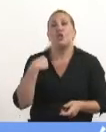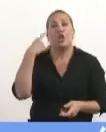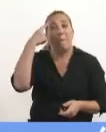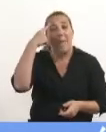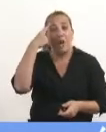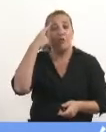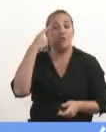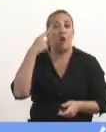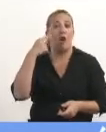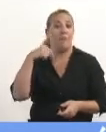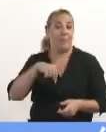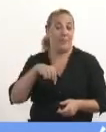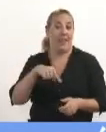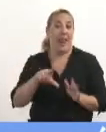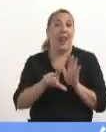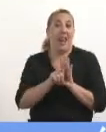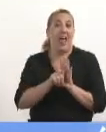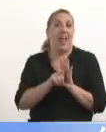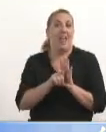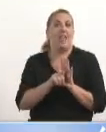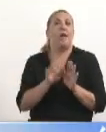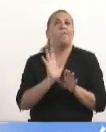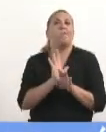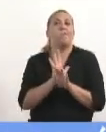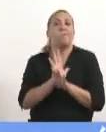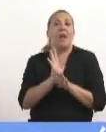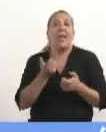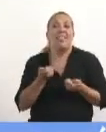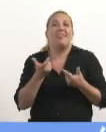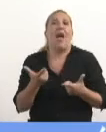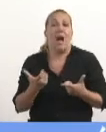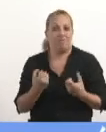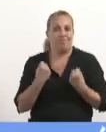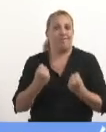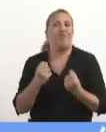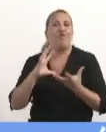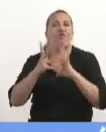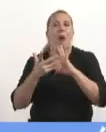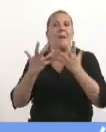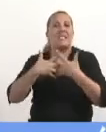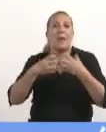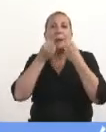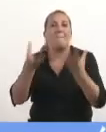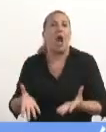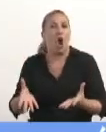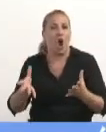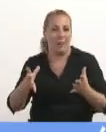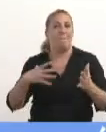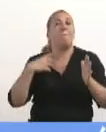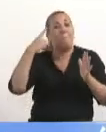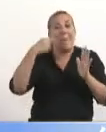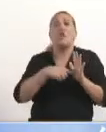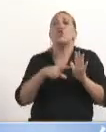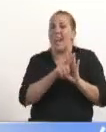ley que fortalece el sistema es aún incompleta, pero en la